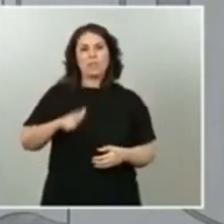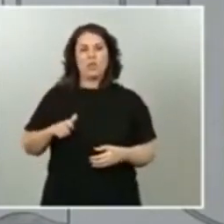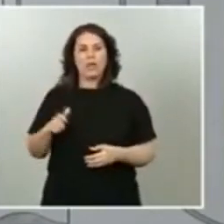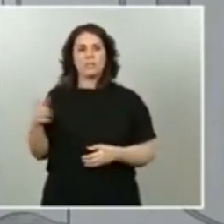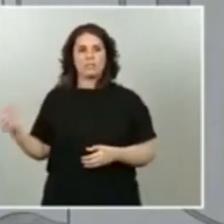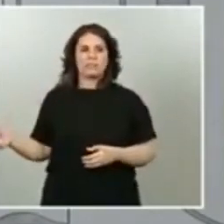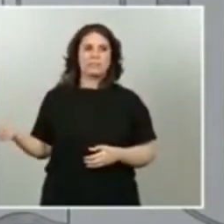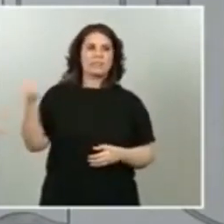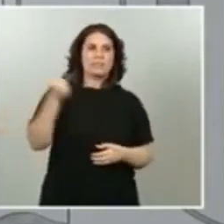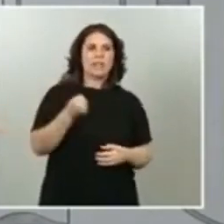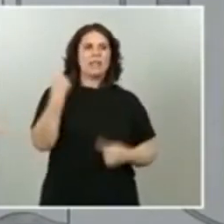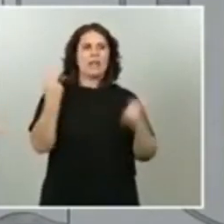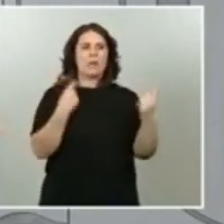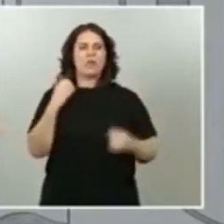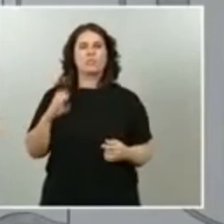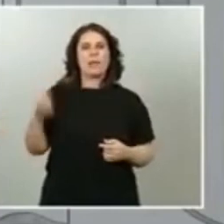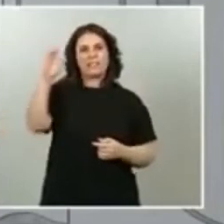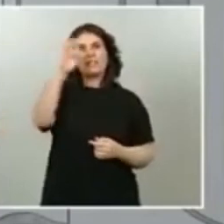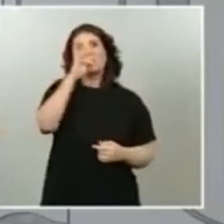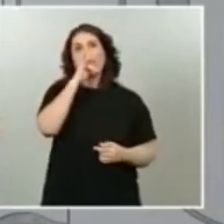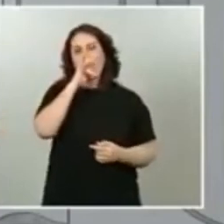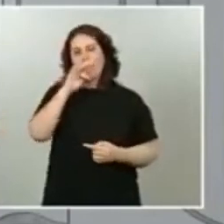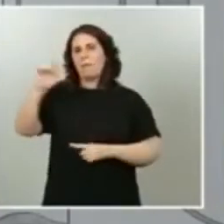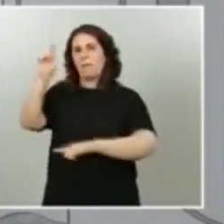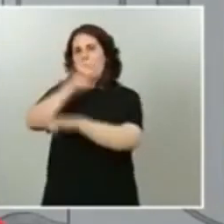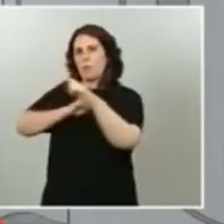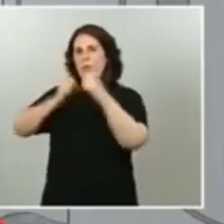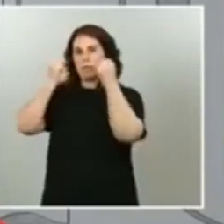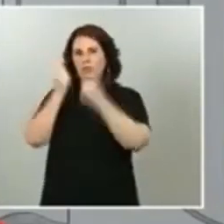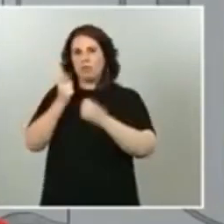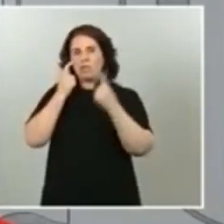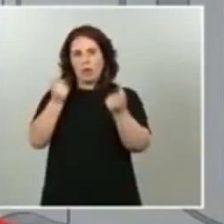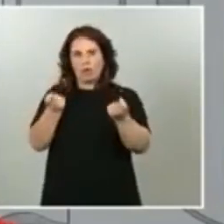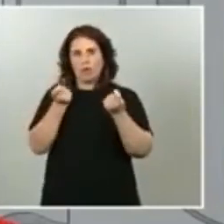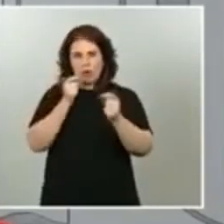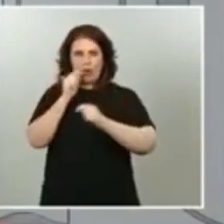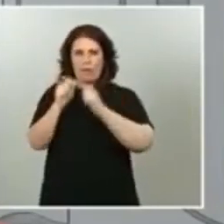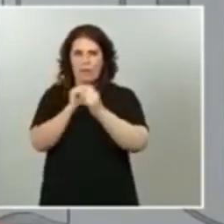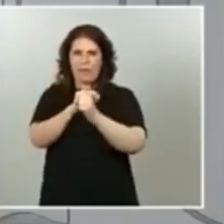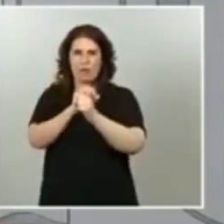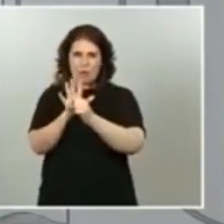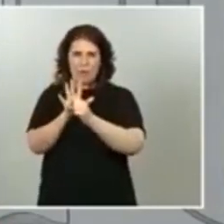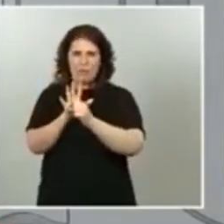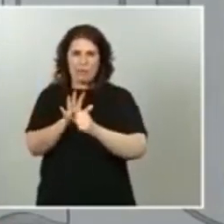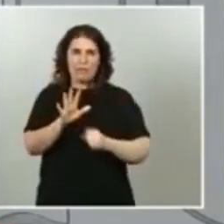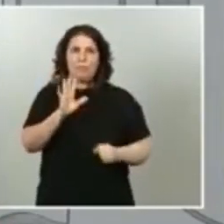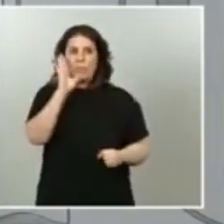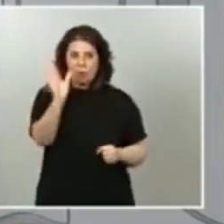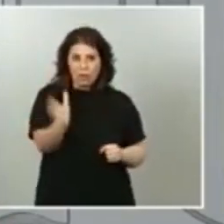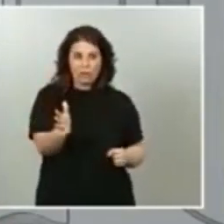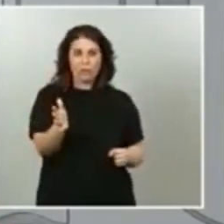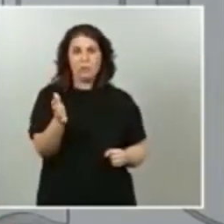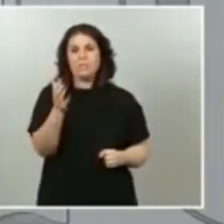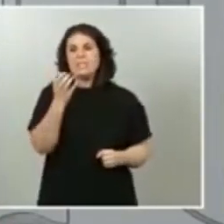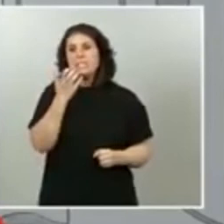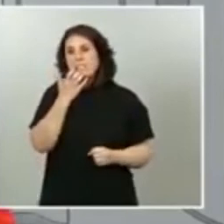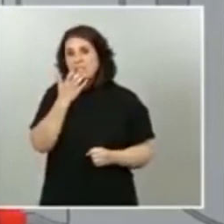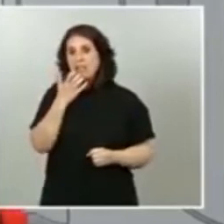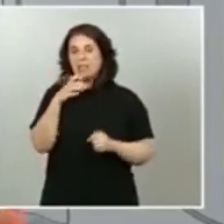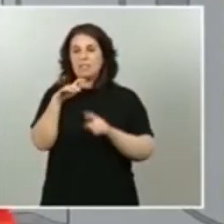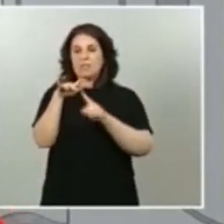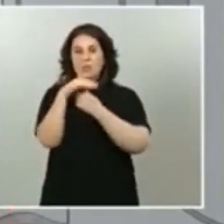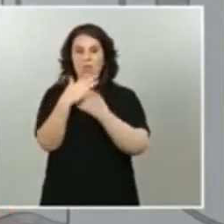algunos países que todavía tienen problemas con el control de la pandemia y que por tanto mientras que la situación sanitaria persista tenemos